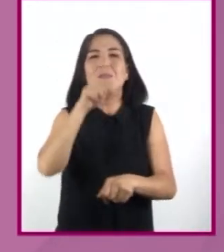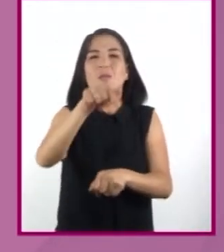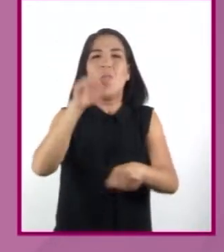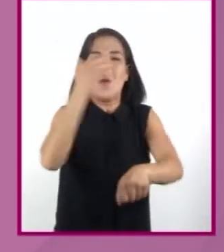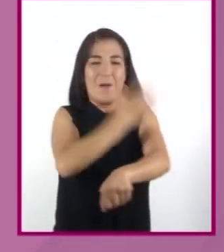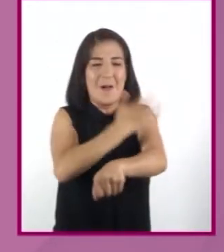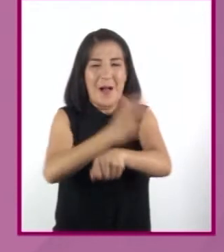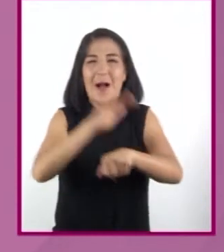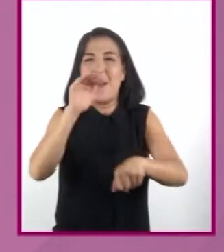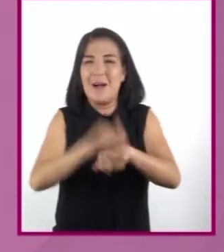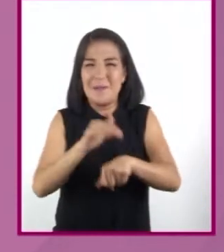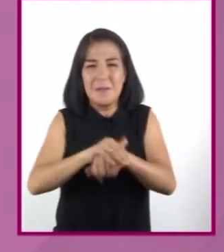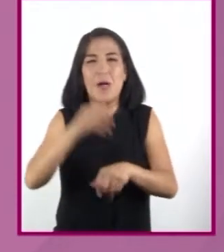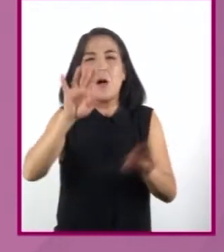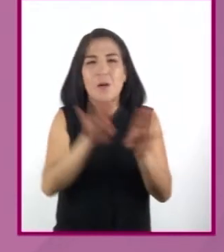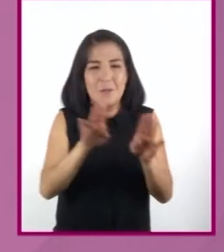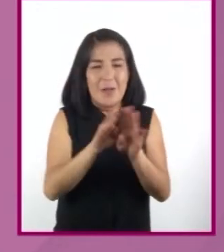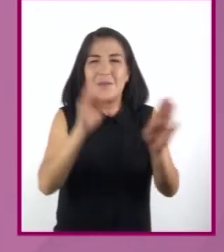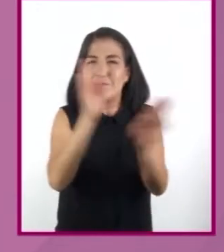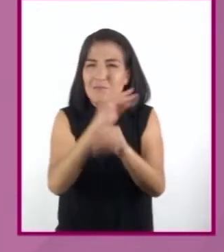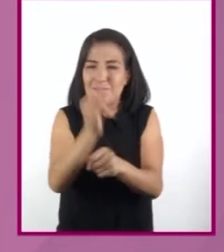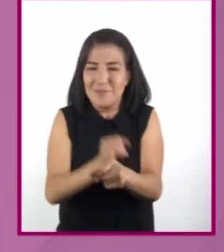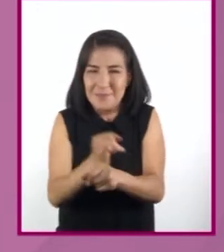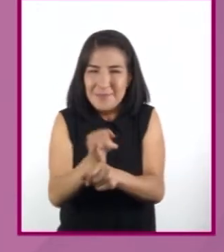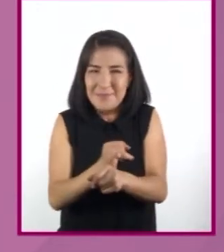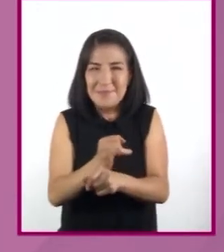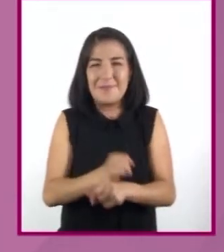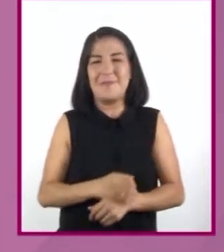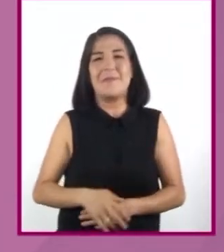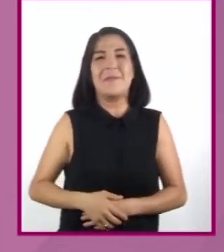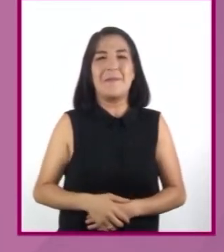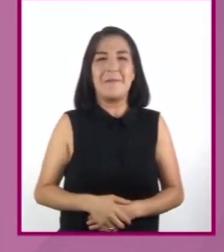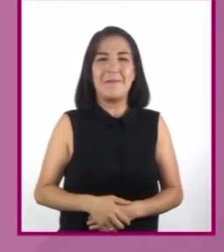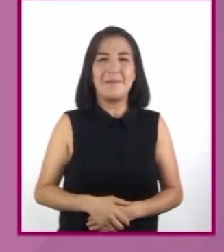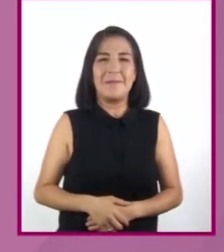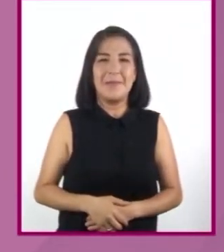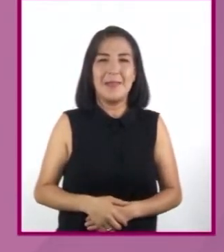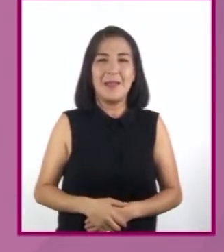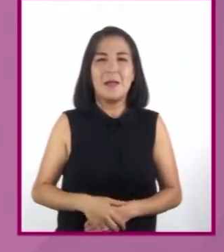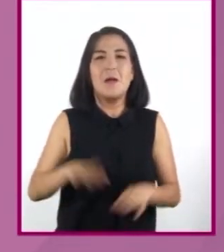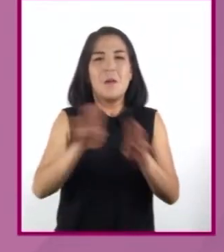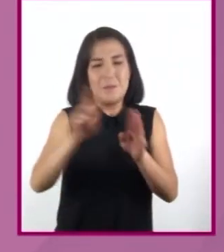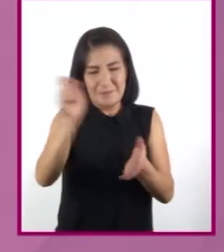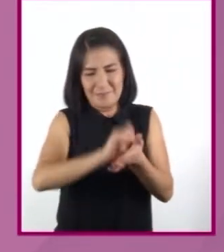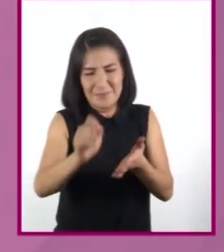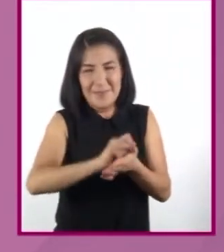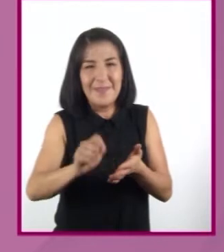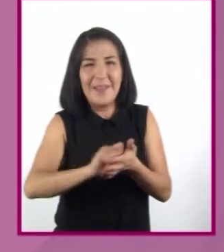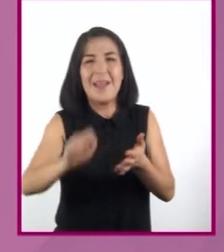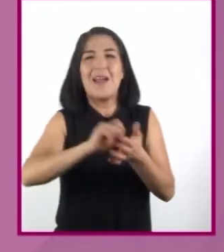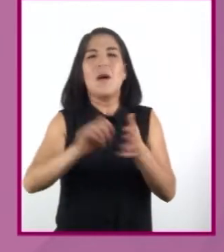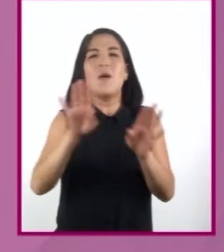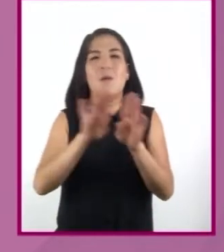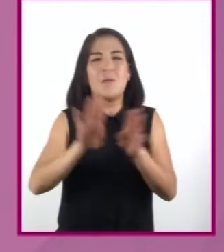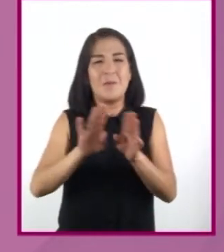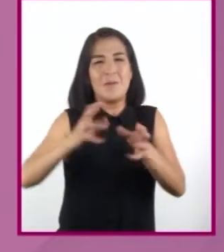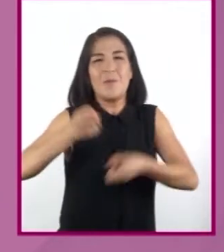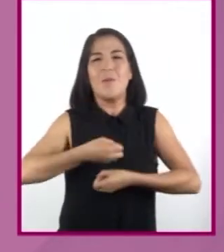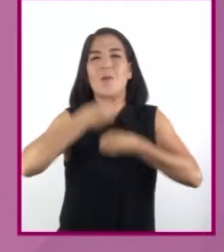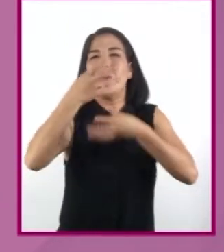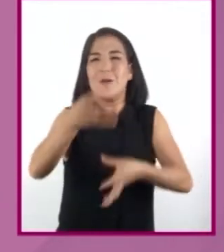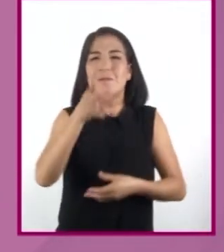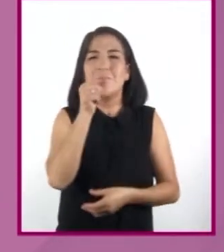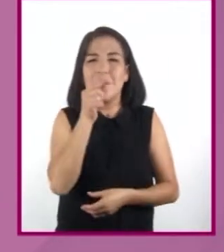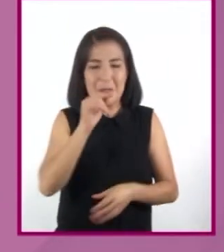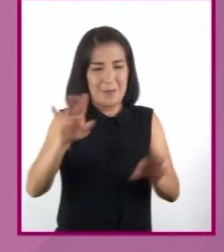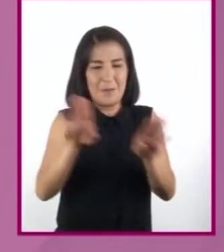cuenta la historia y hazañas del investigador. La estructura del cuento policíaco implica que el lector